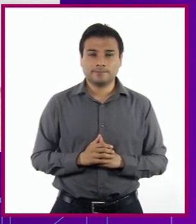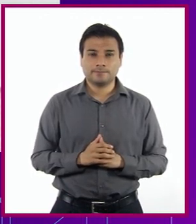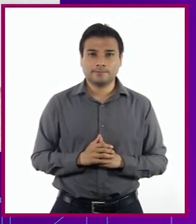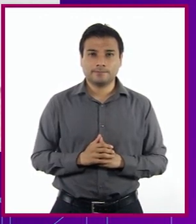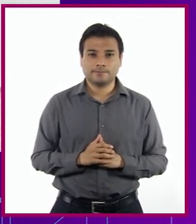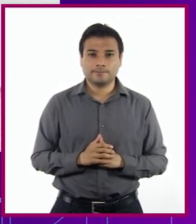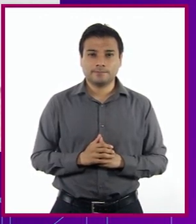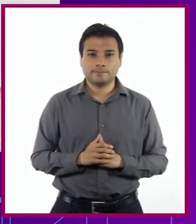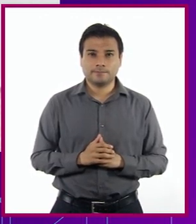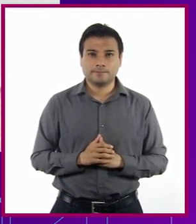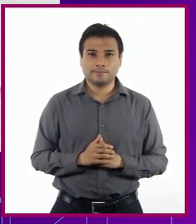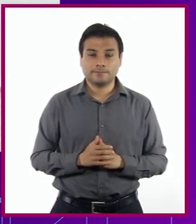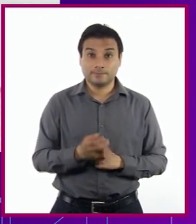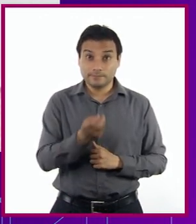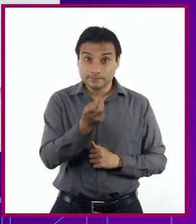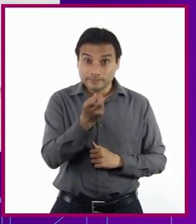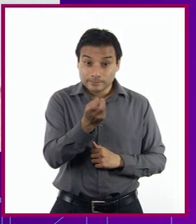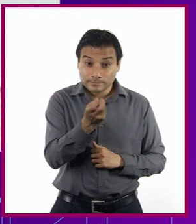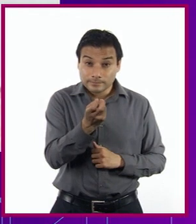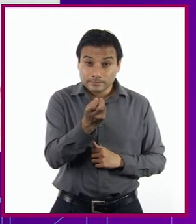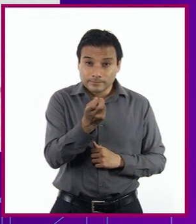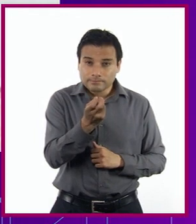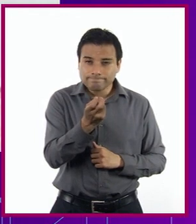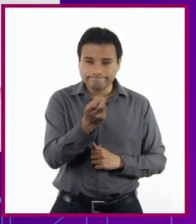Donde todo cambia